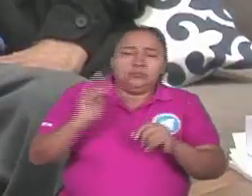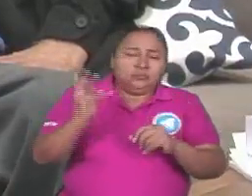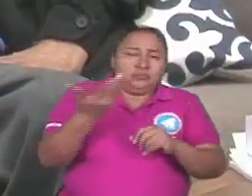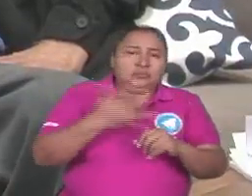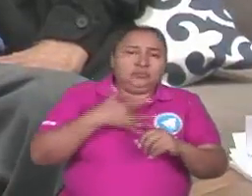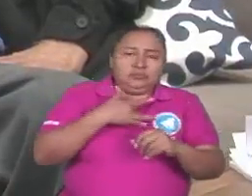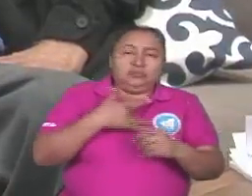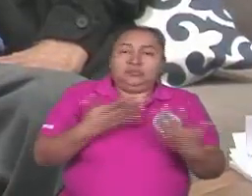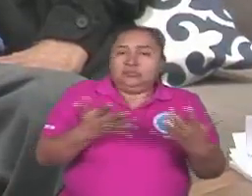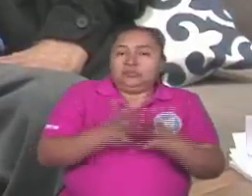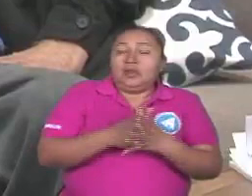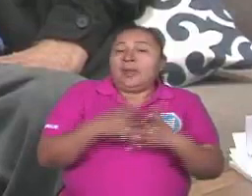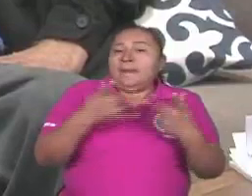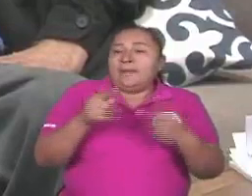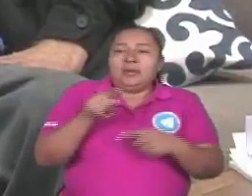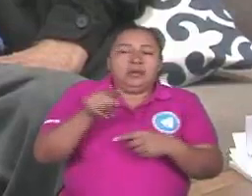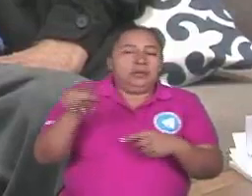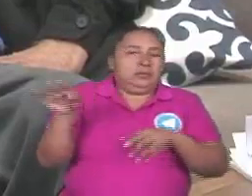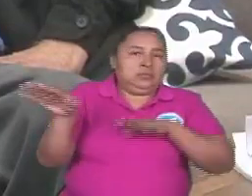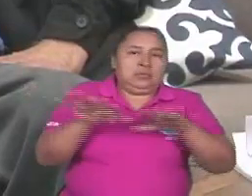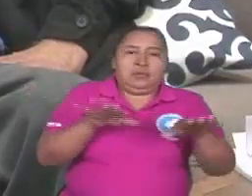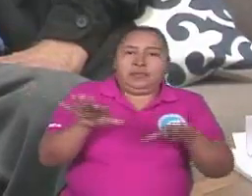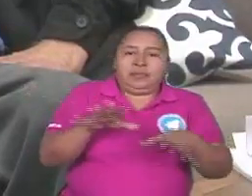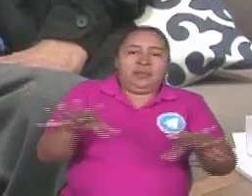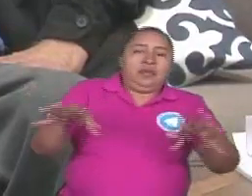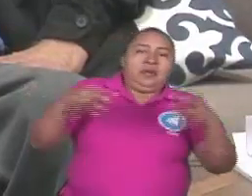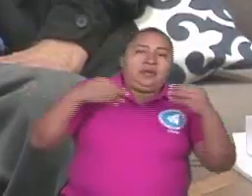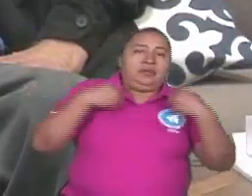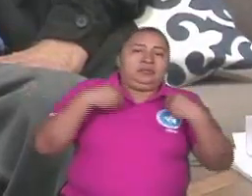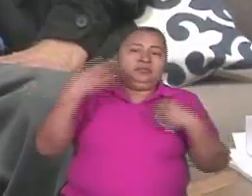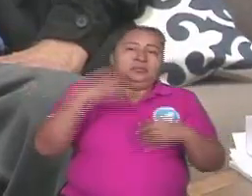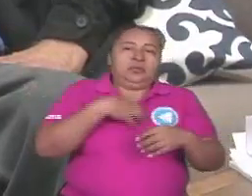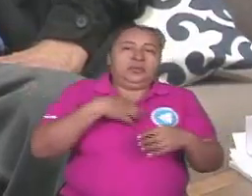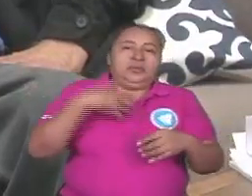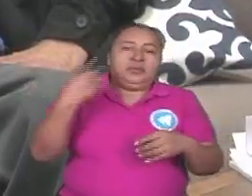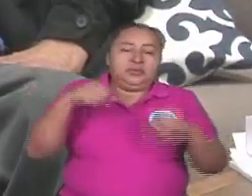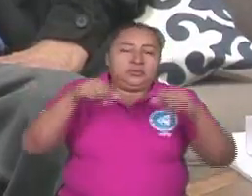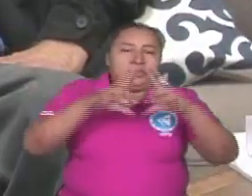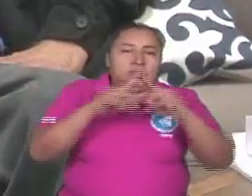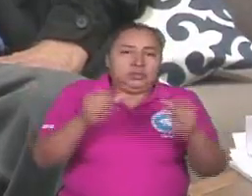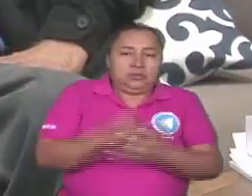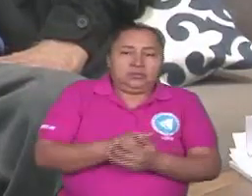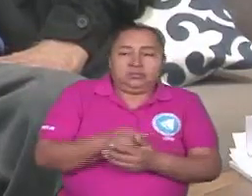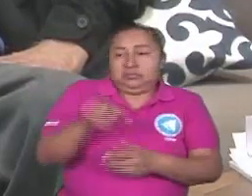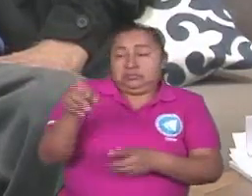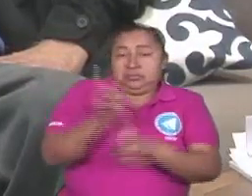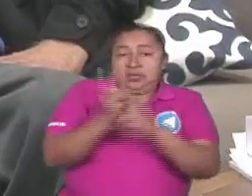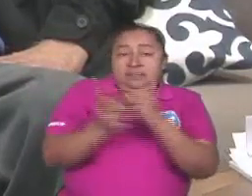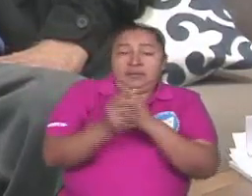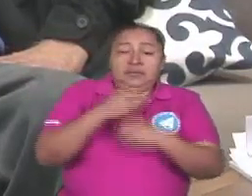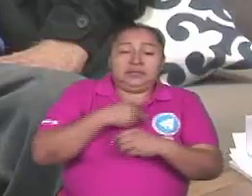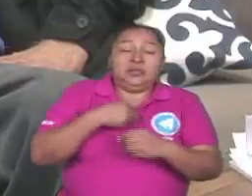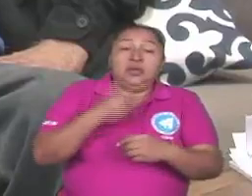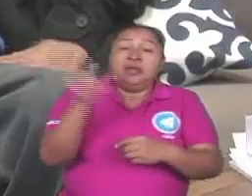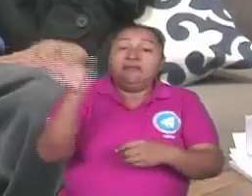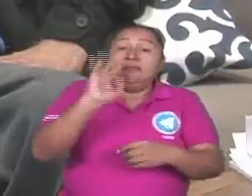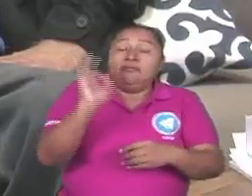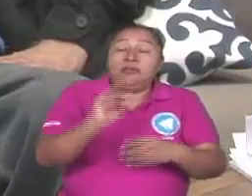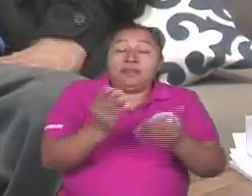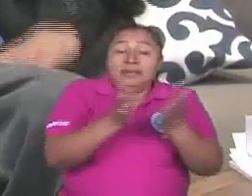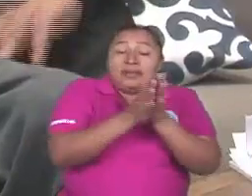necesarios. Pero ellos no pueden arrogarse el derecho de decidir en este país. Tienen que hacerlo a través de los mecanismos